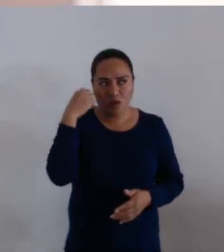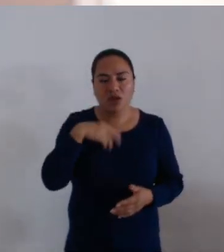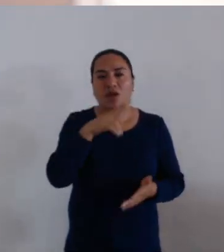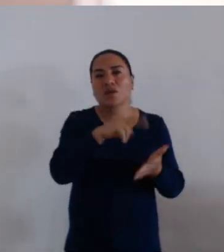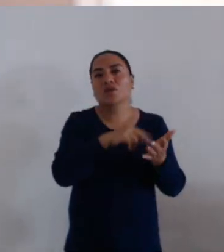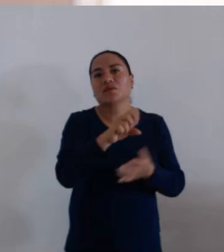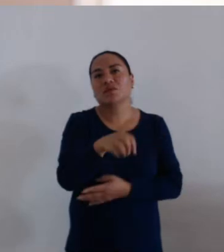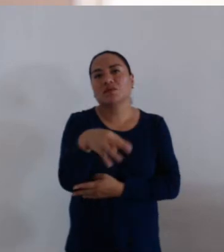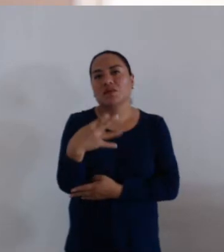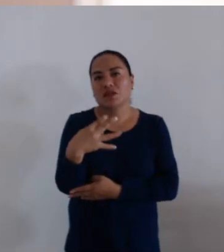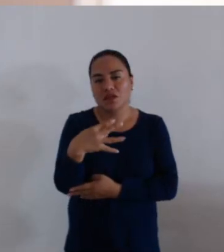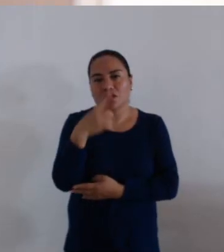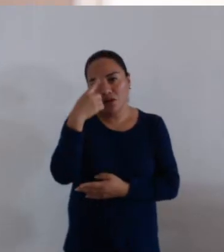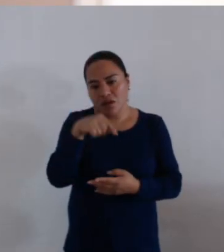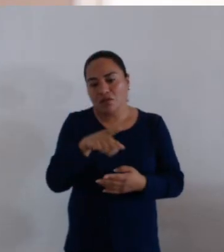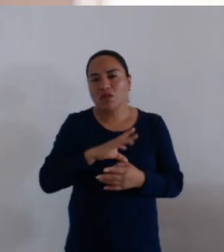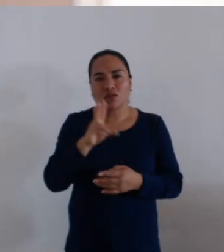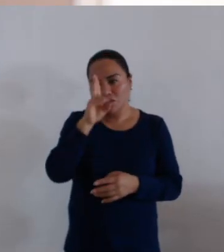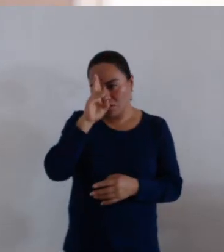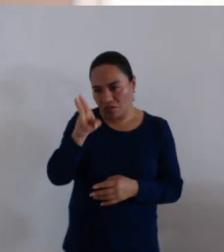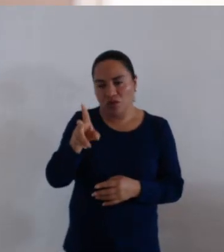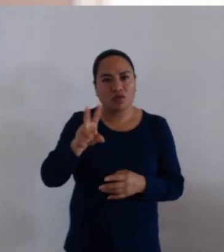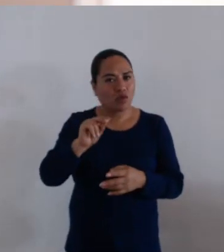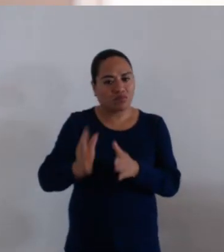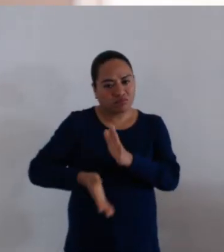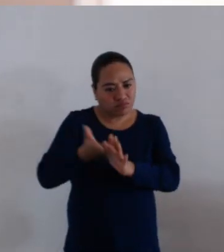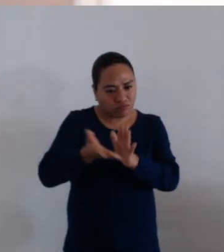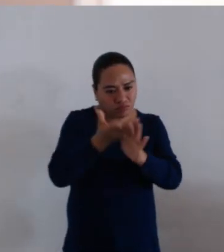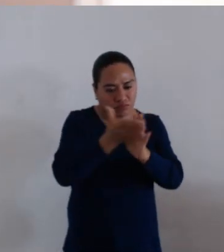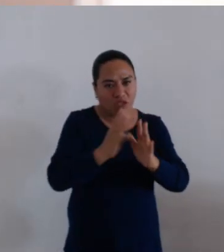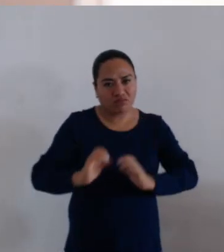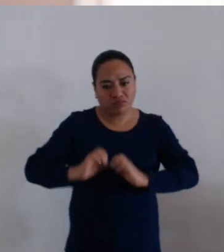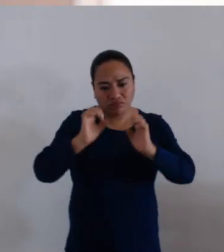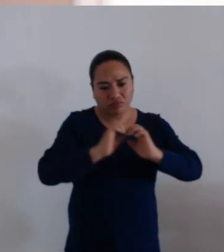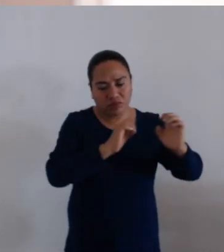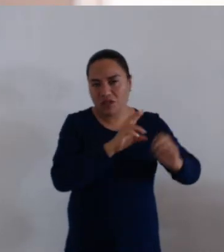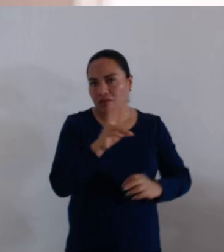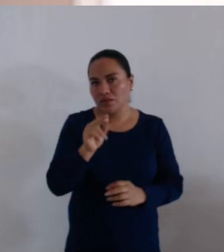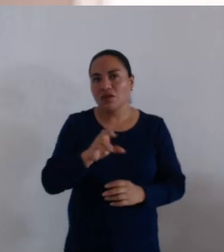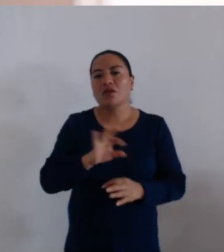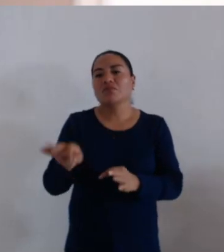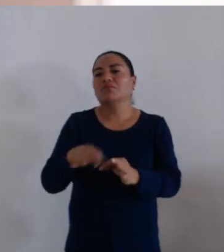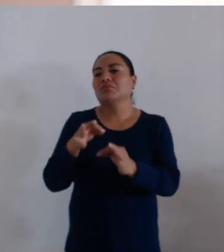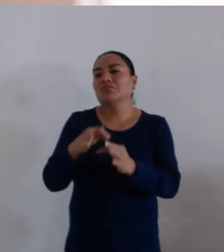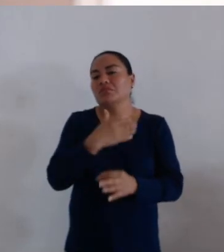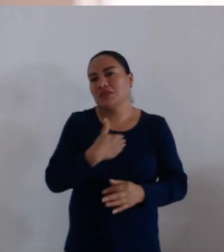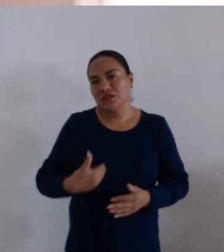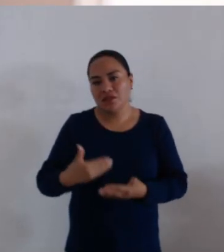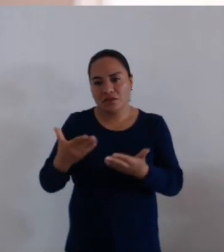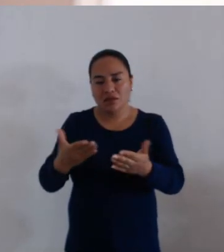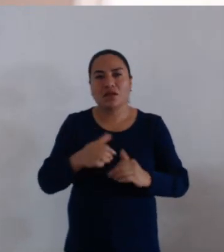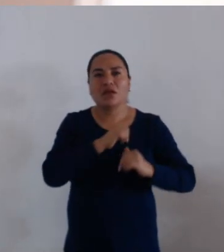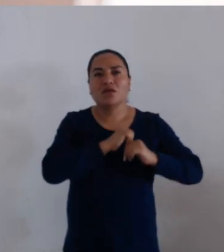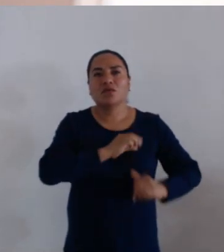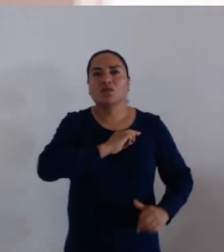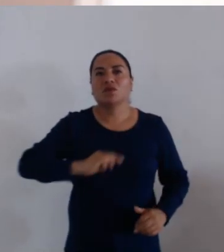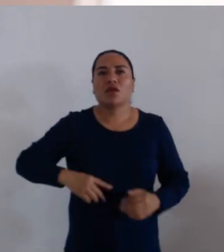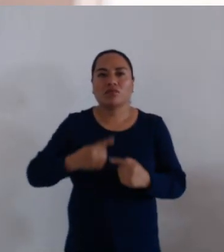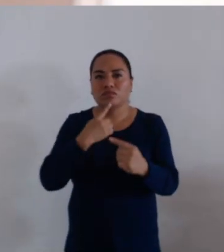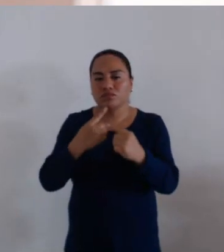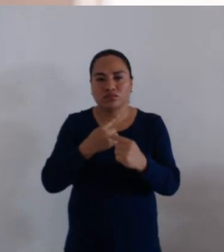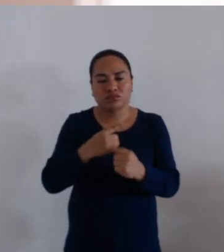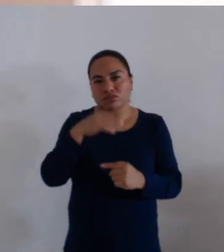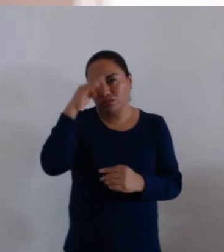Asimismo, se prohíbe emitir licencias de construcción. ¿Es cuánto, señor presidente? Está a su consideración y de las